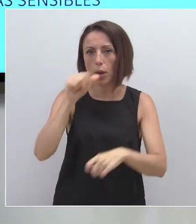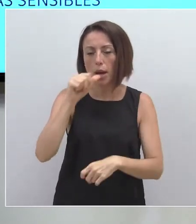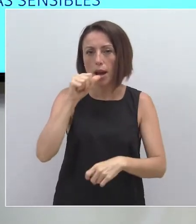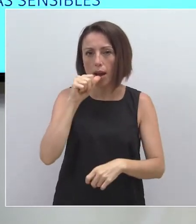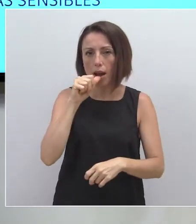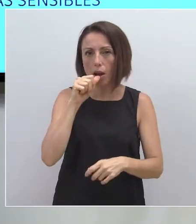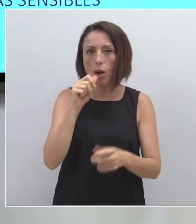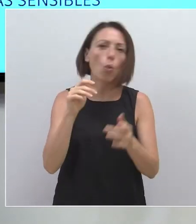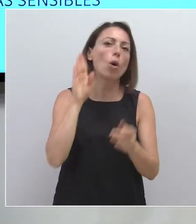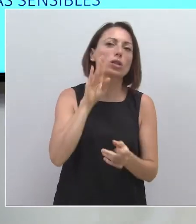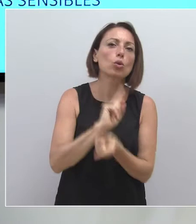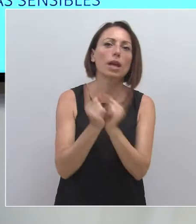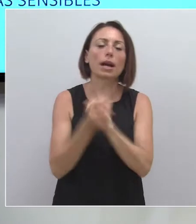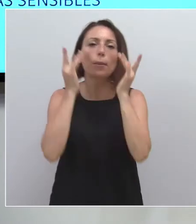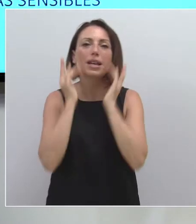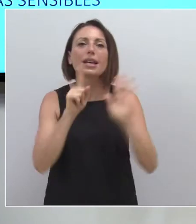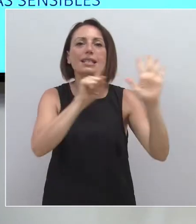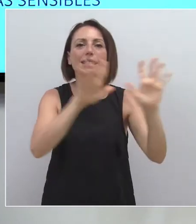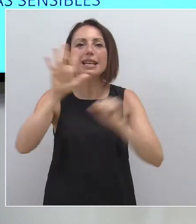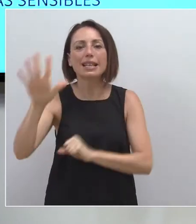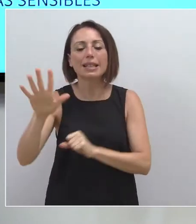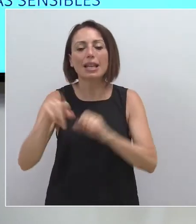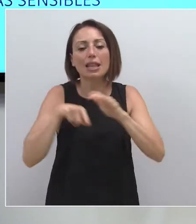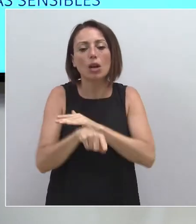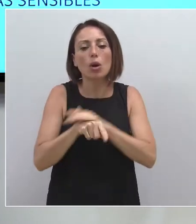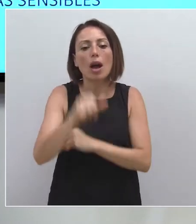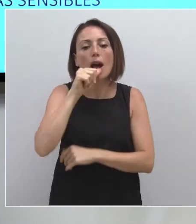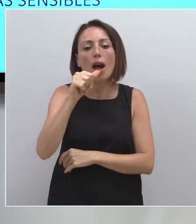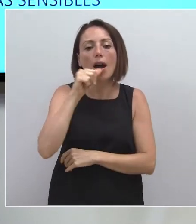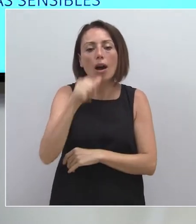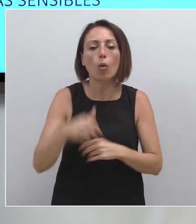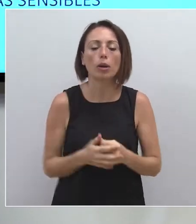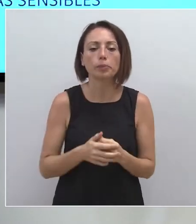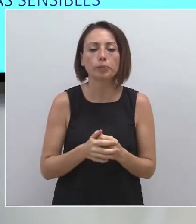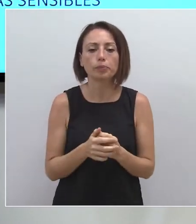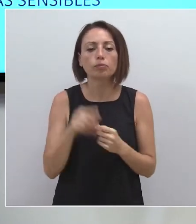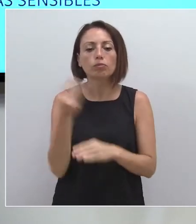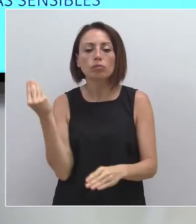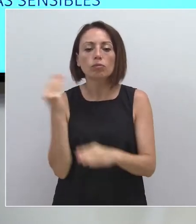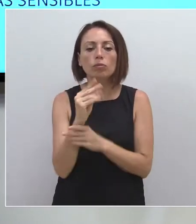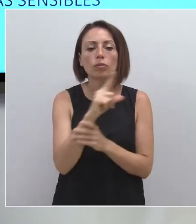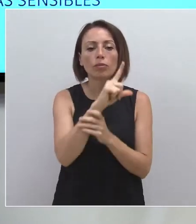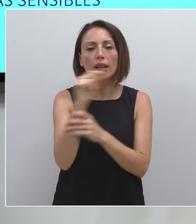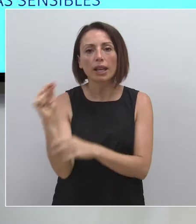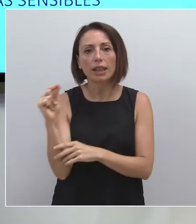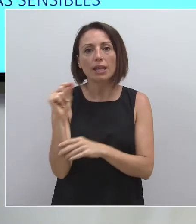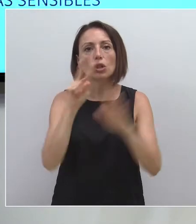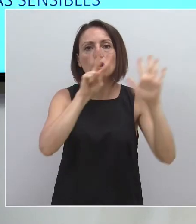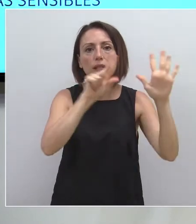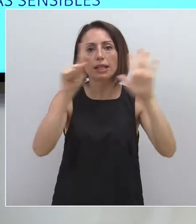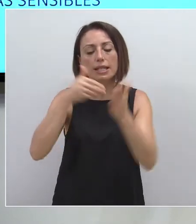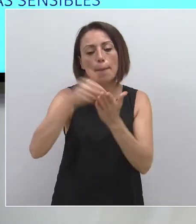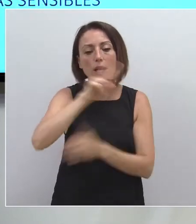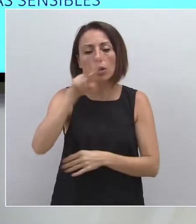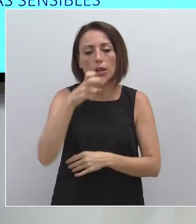residuales, 55 para la gestión de aguas de tormenta, para lo que se va a invertir más de 176 millones de euros